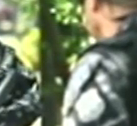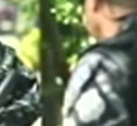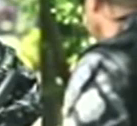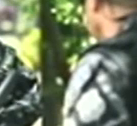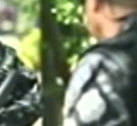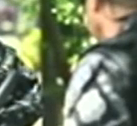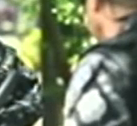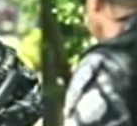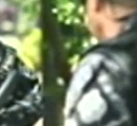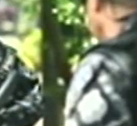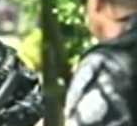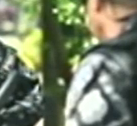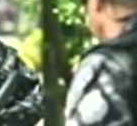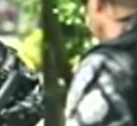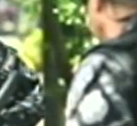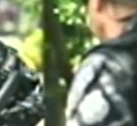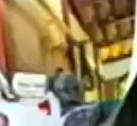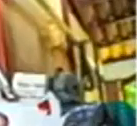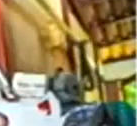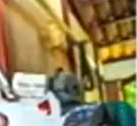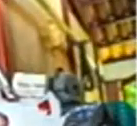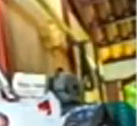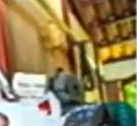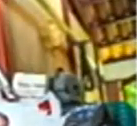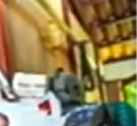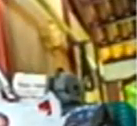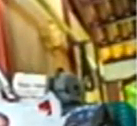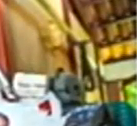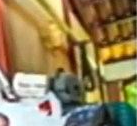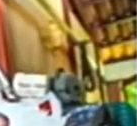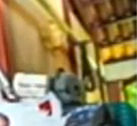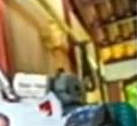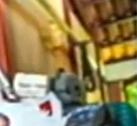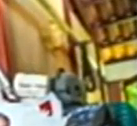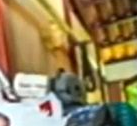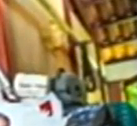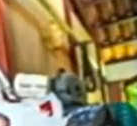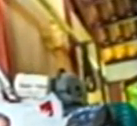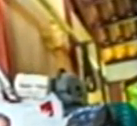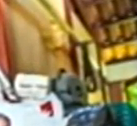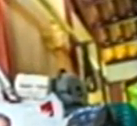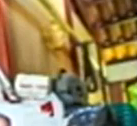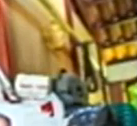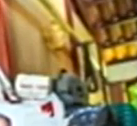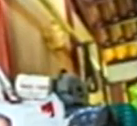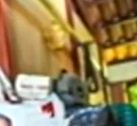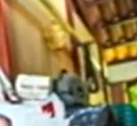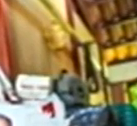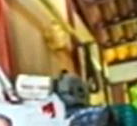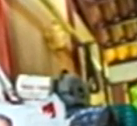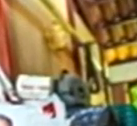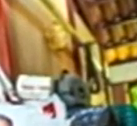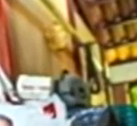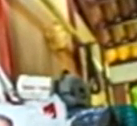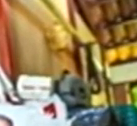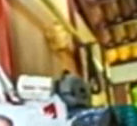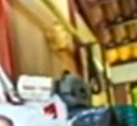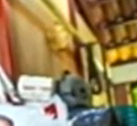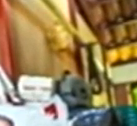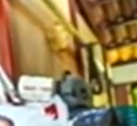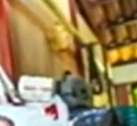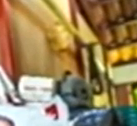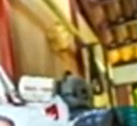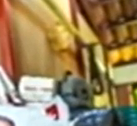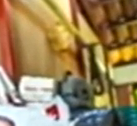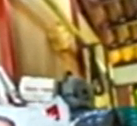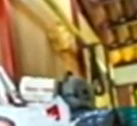reparto La Campanera, Sollapango. La Fiscalía decomisa propiedades del expresidente Salvador Sánchez Serén por más de 1.3